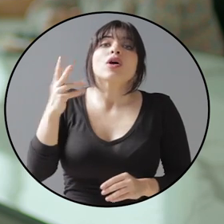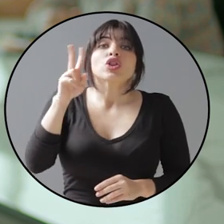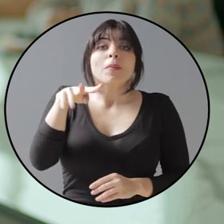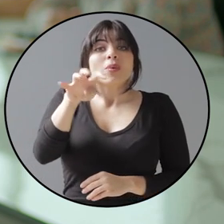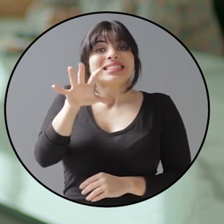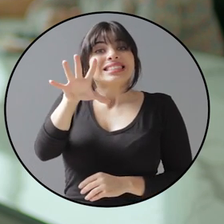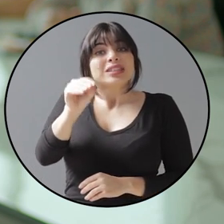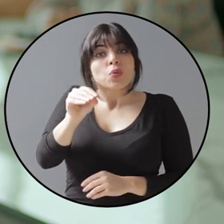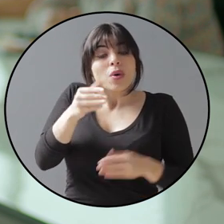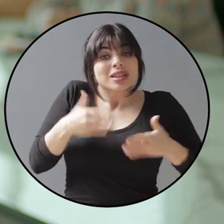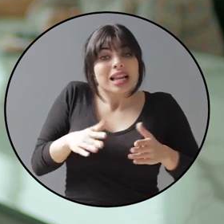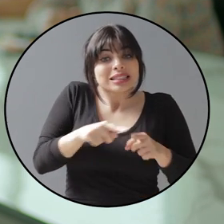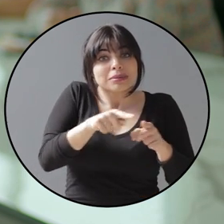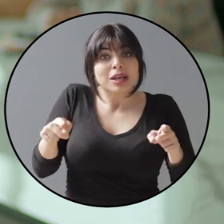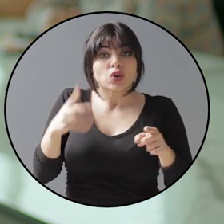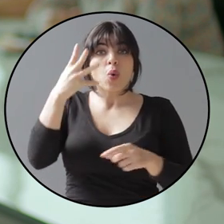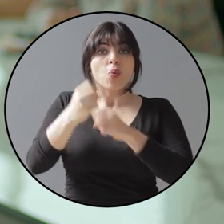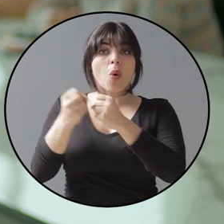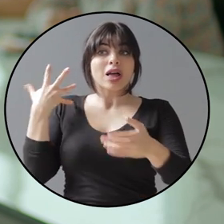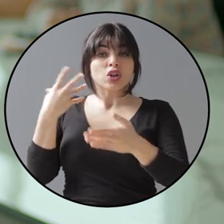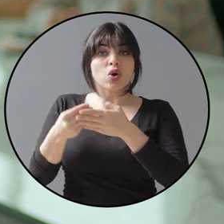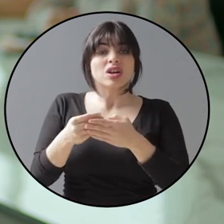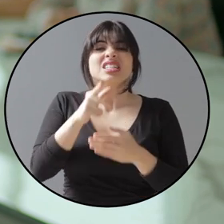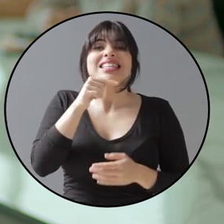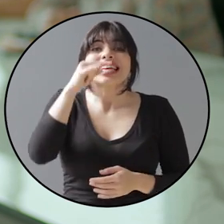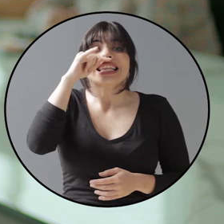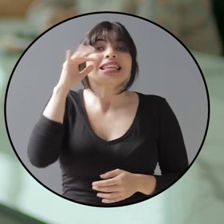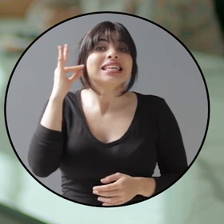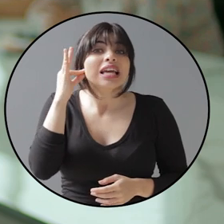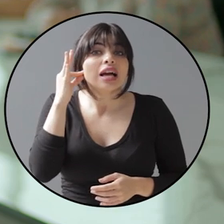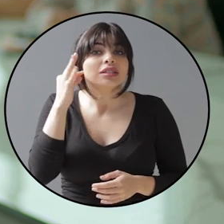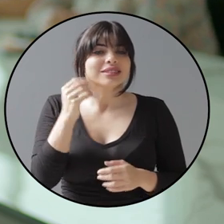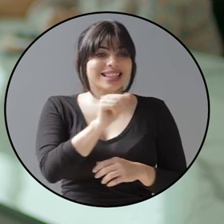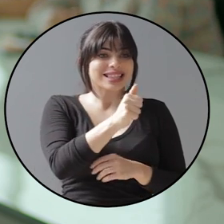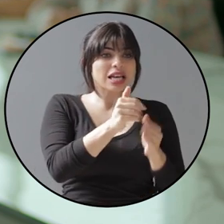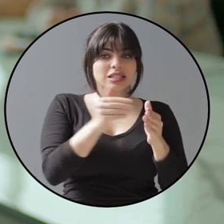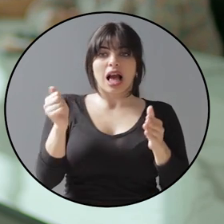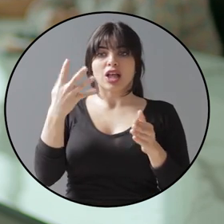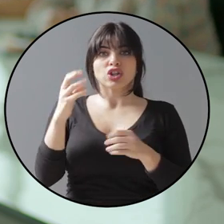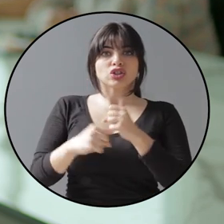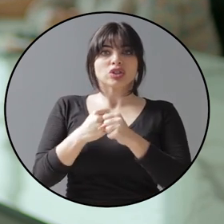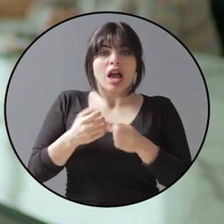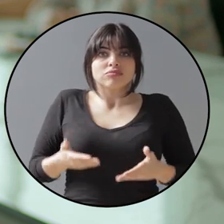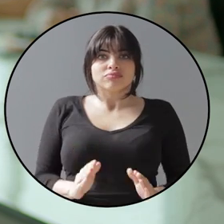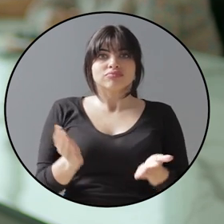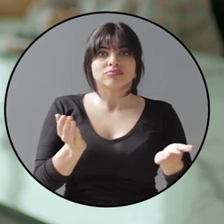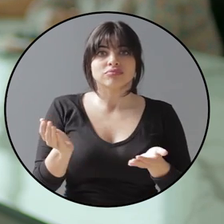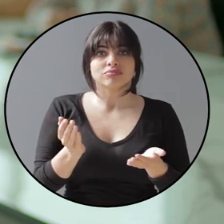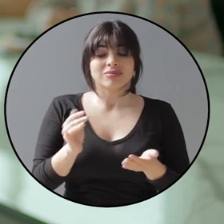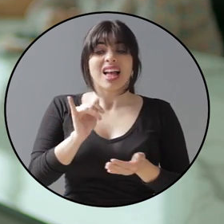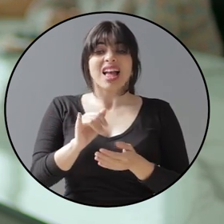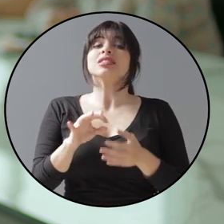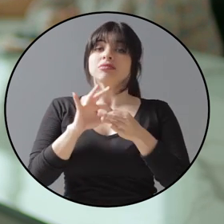2.450 nacimientos en 4 años fueron de niñas entre 10 y 14 años, lo que